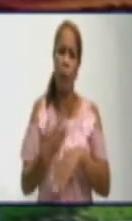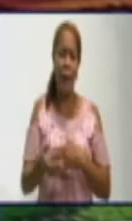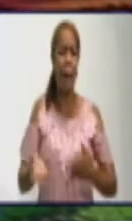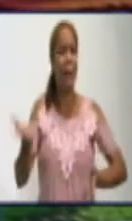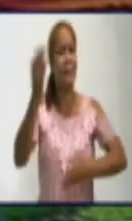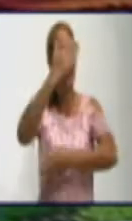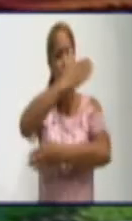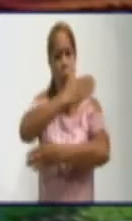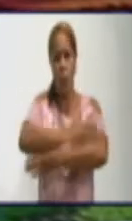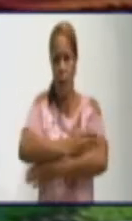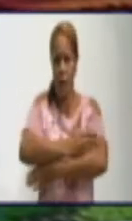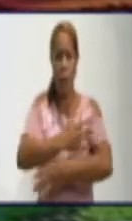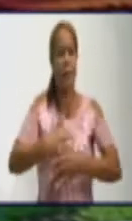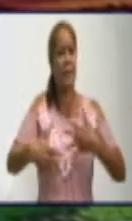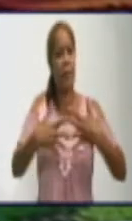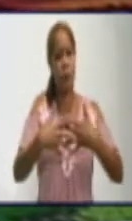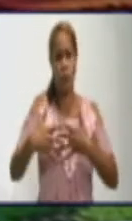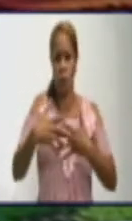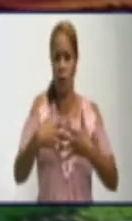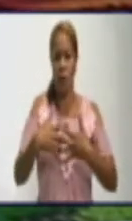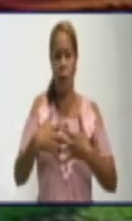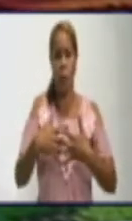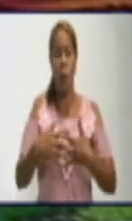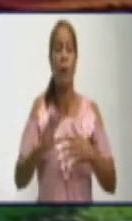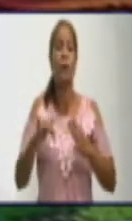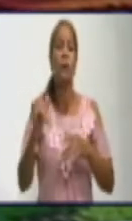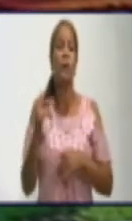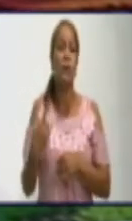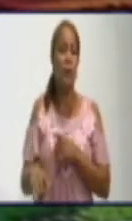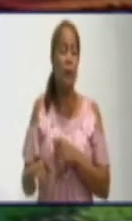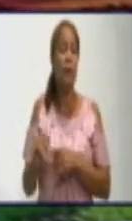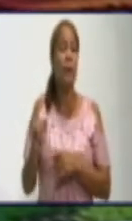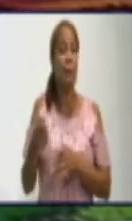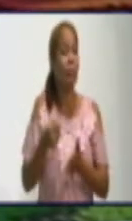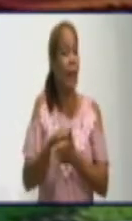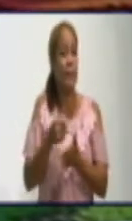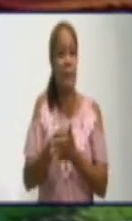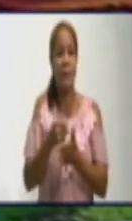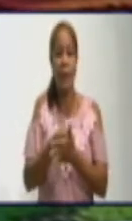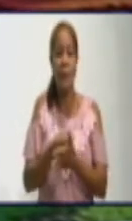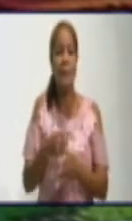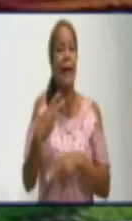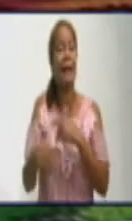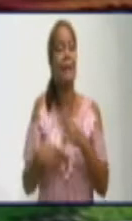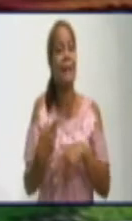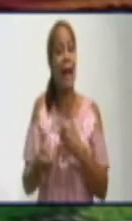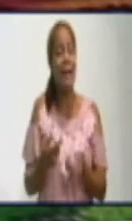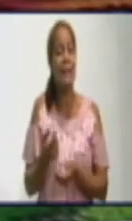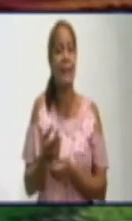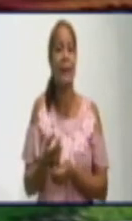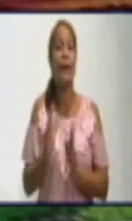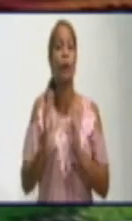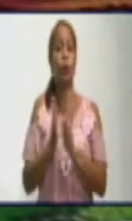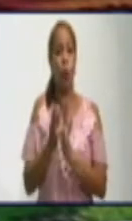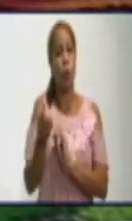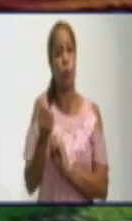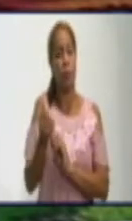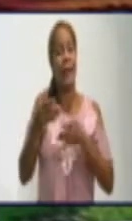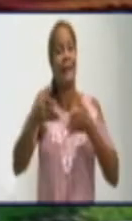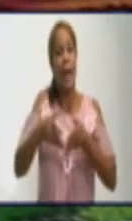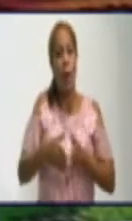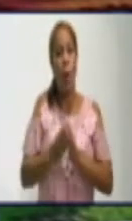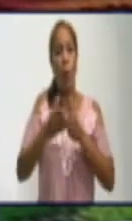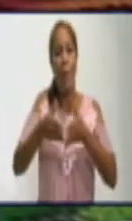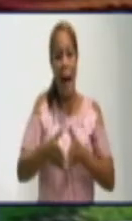Estados Unidos a nuestro país. La persecución que se hace desde el punto de vista financiero sobre los barcos que traen el